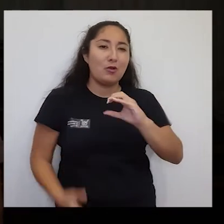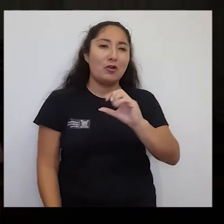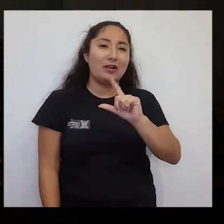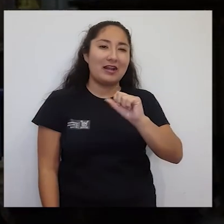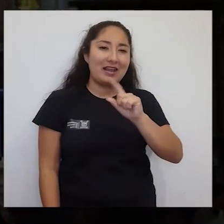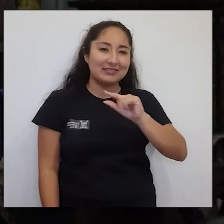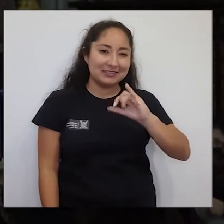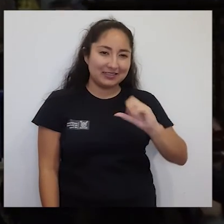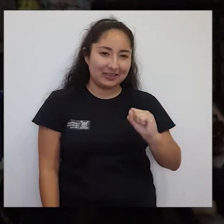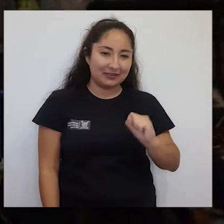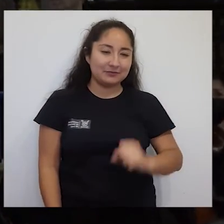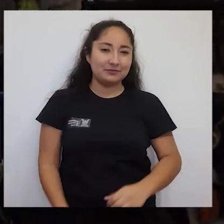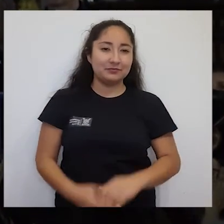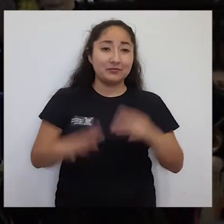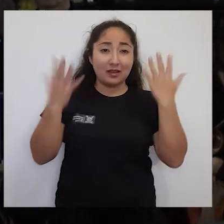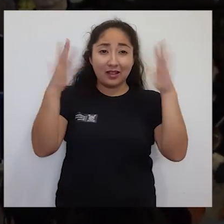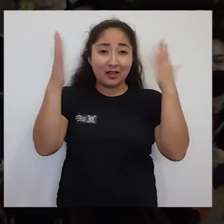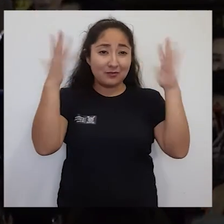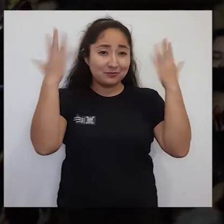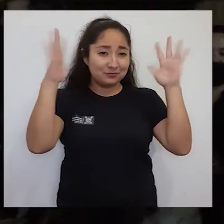música clásica. ¡Gracias!